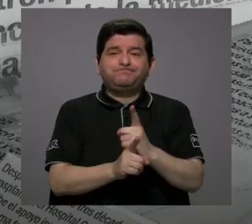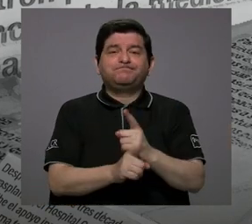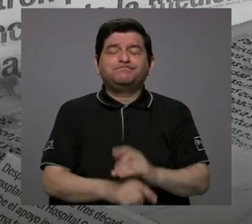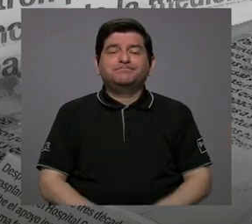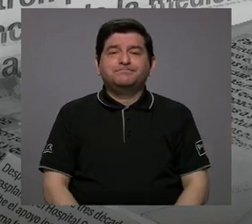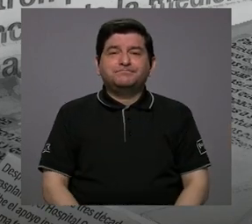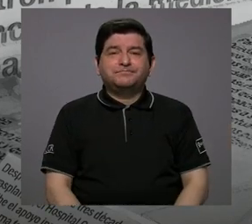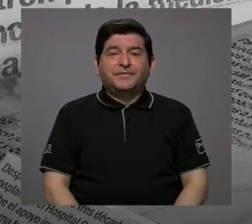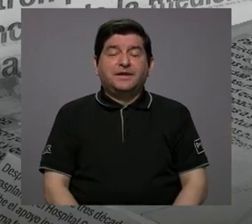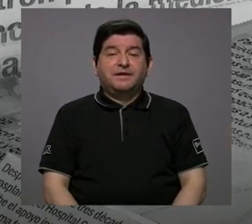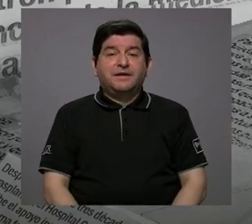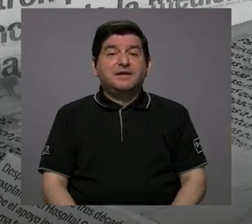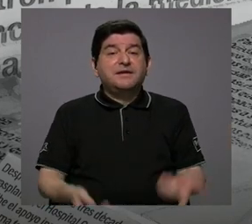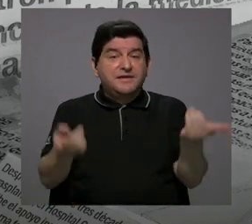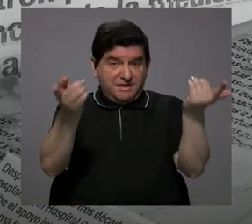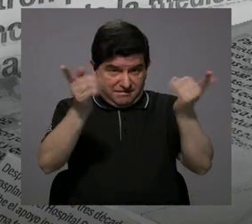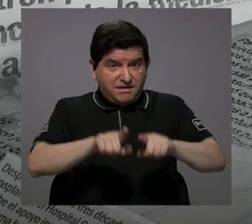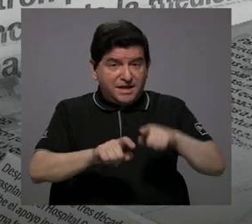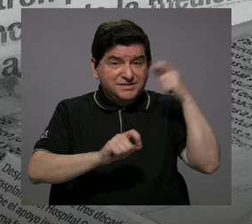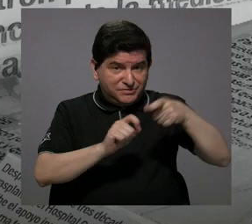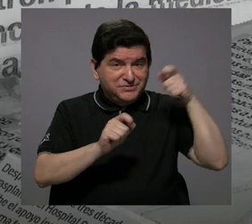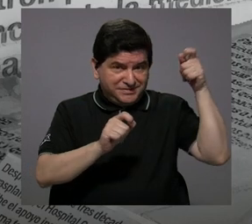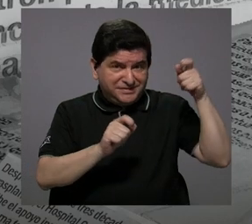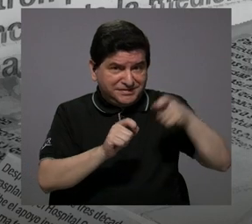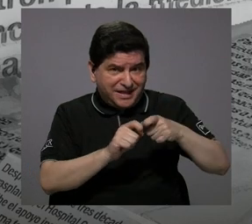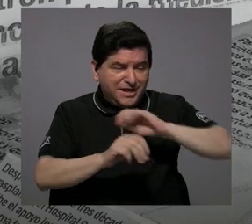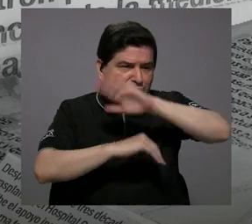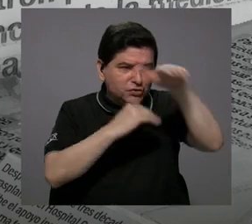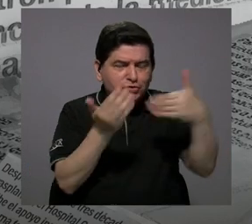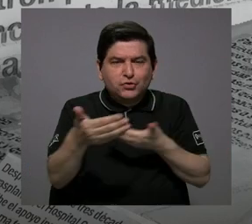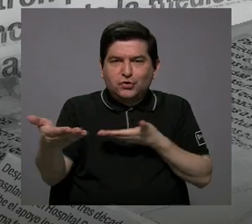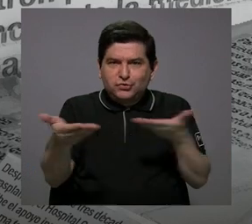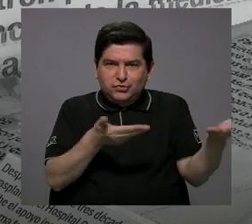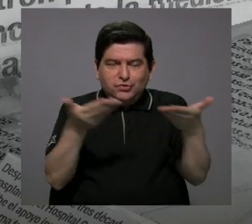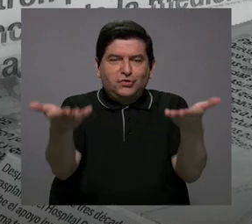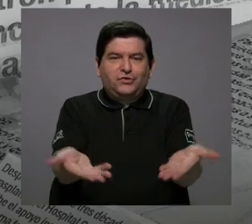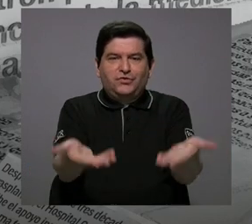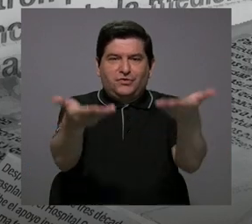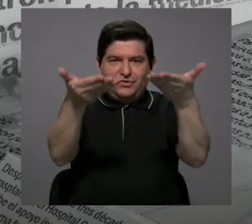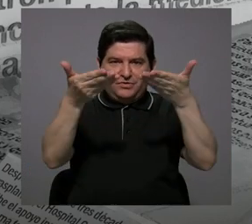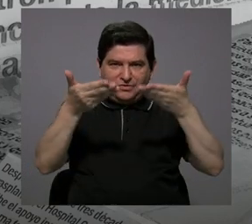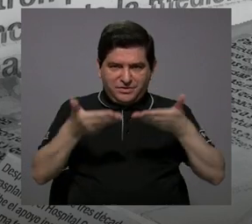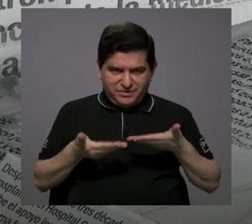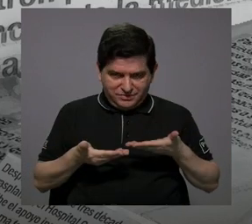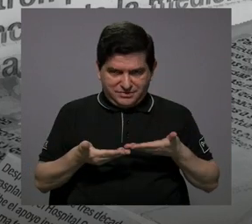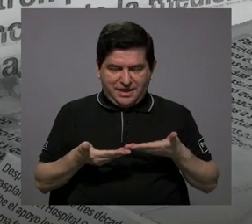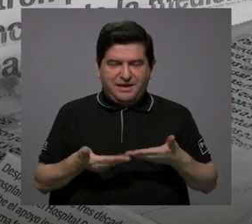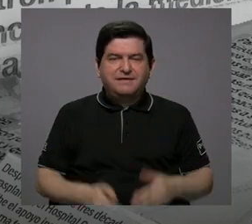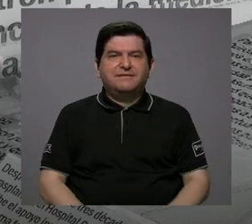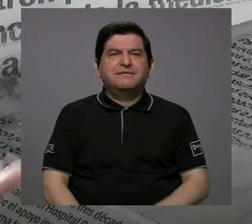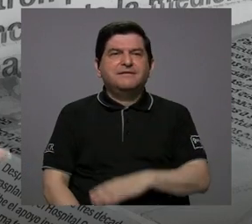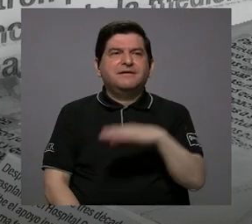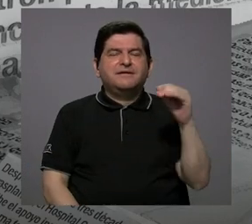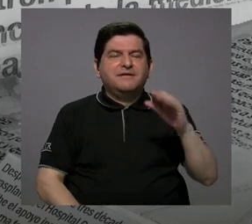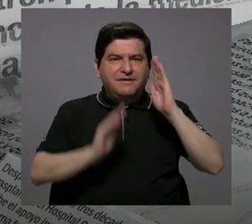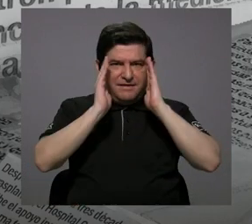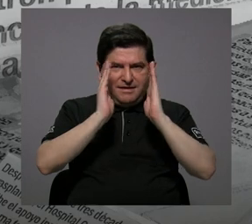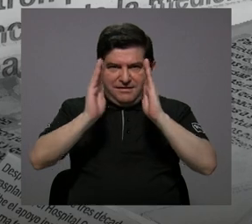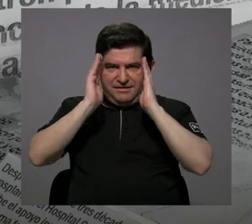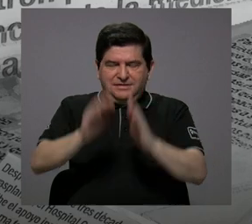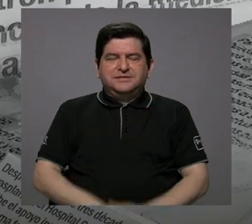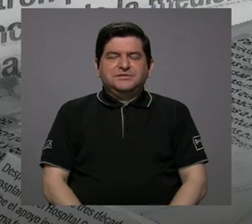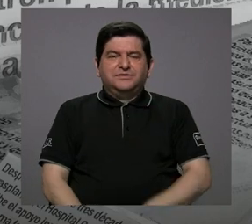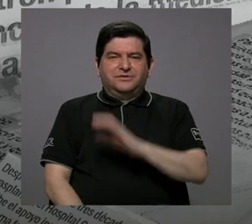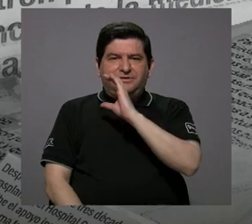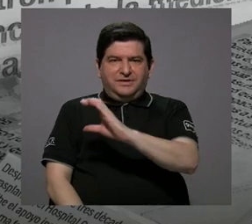como es efectivamente todos los servicios que nos da, todo lo que nos atienden en